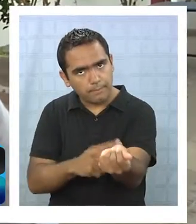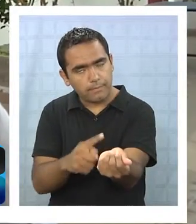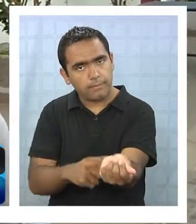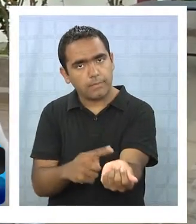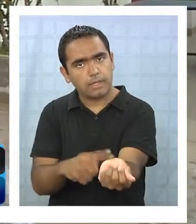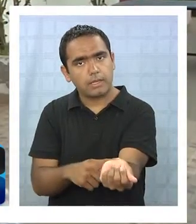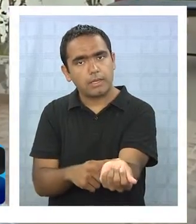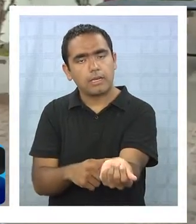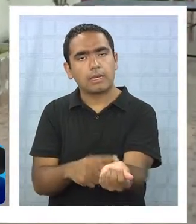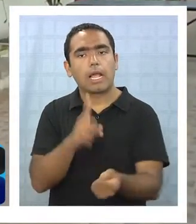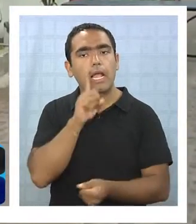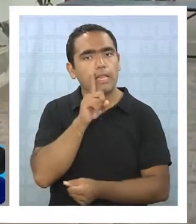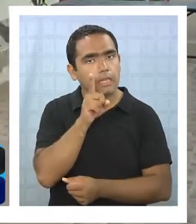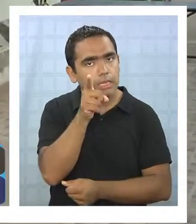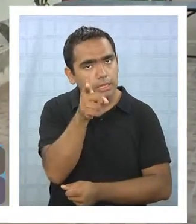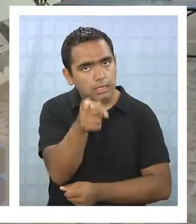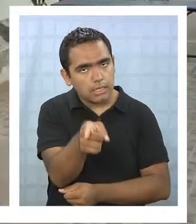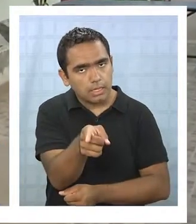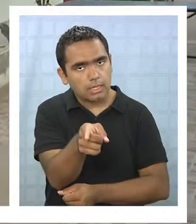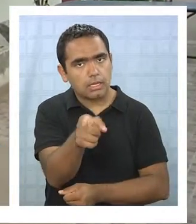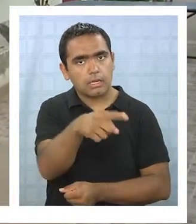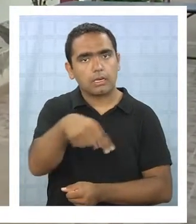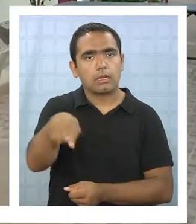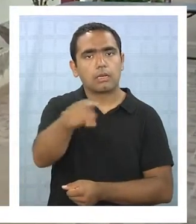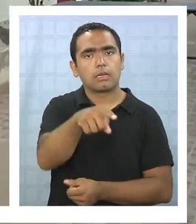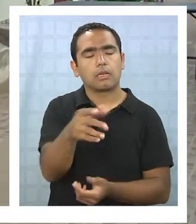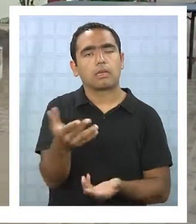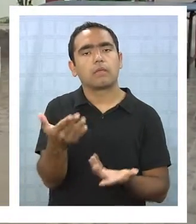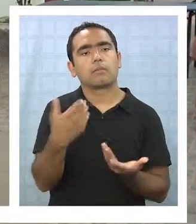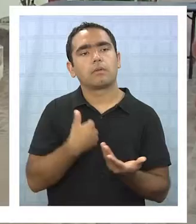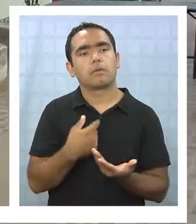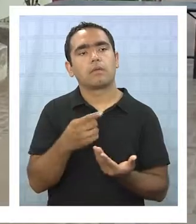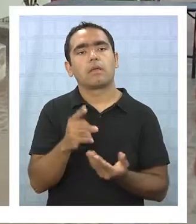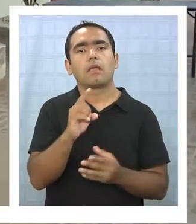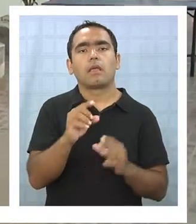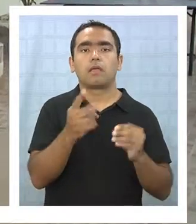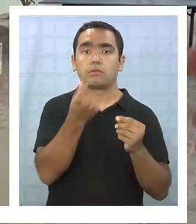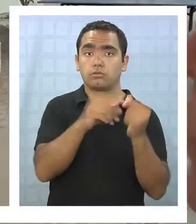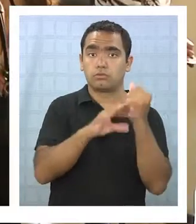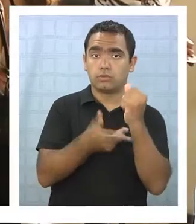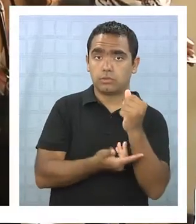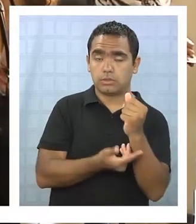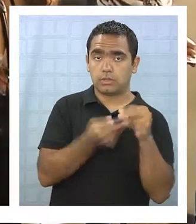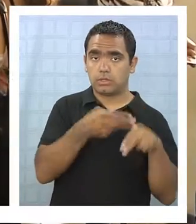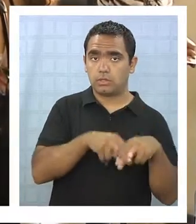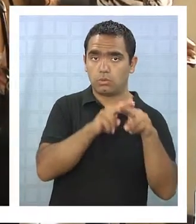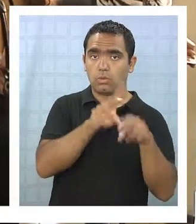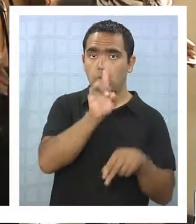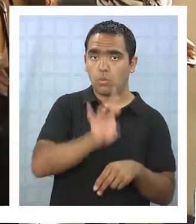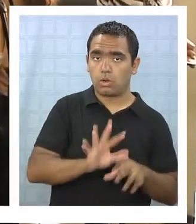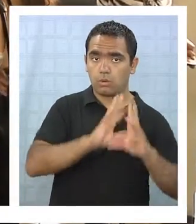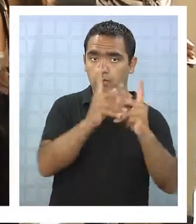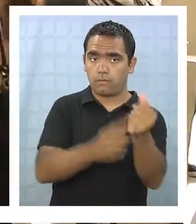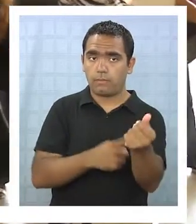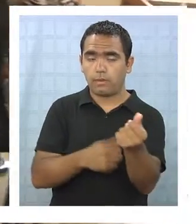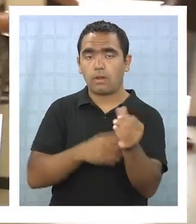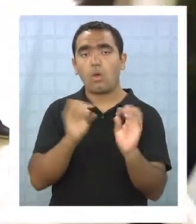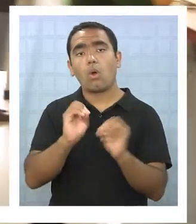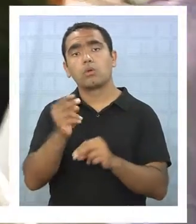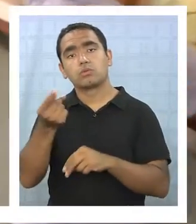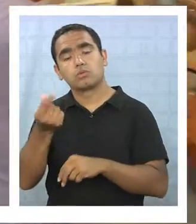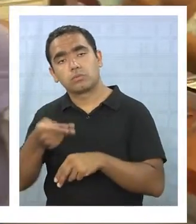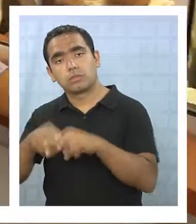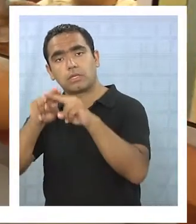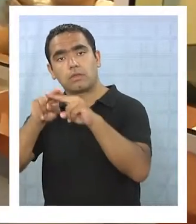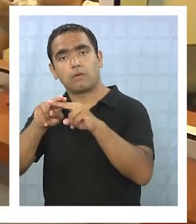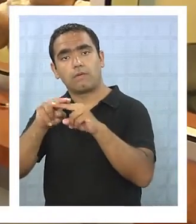tienen, reciben el subsidio único familiar o también el subsidio familiar como